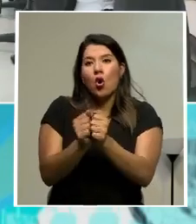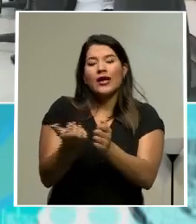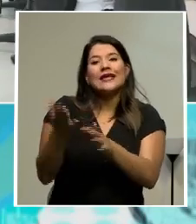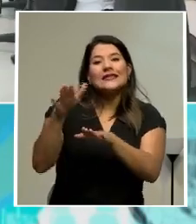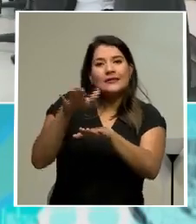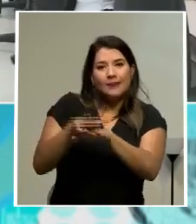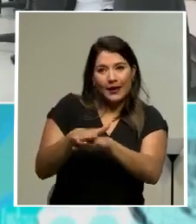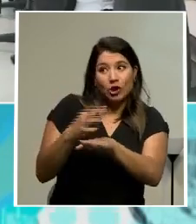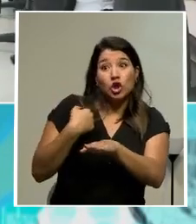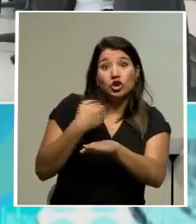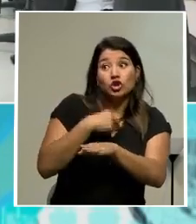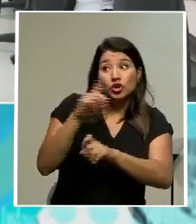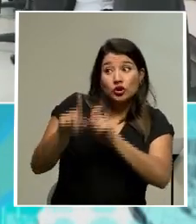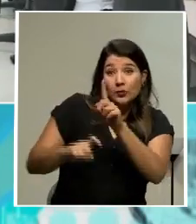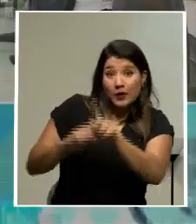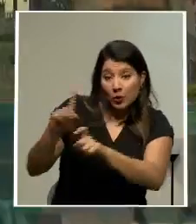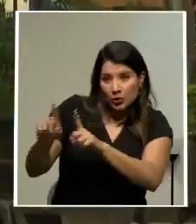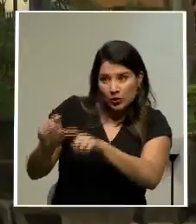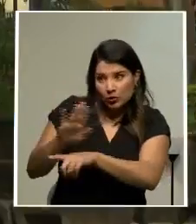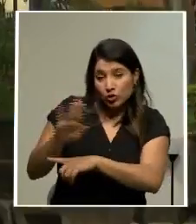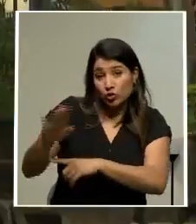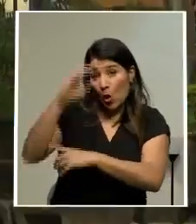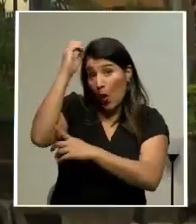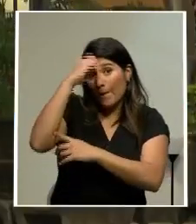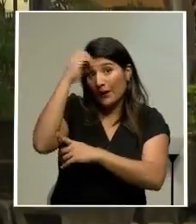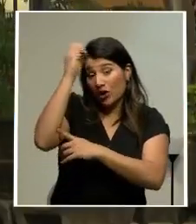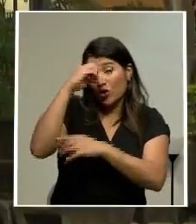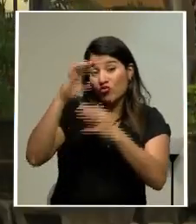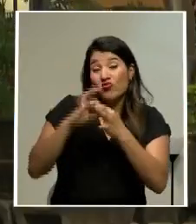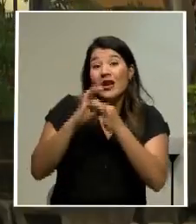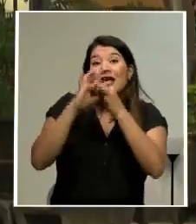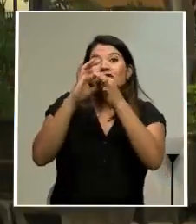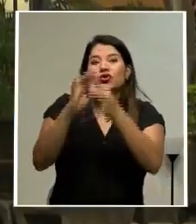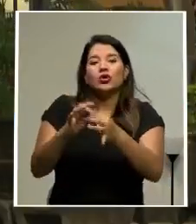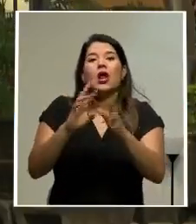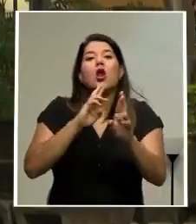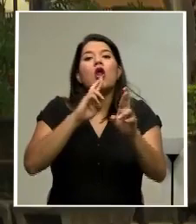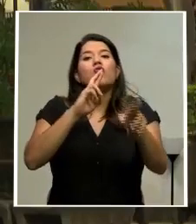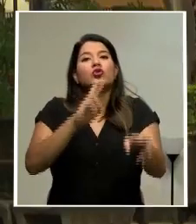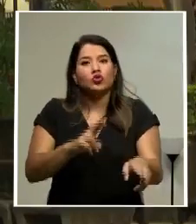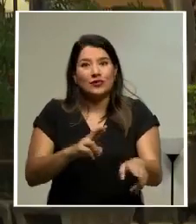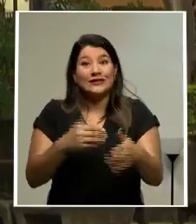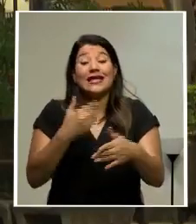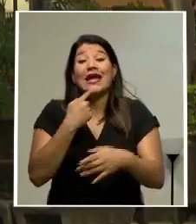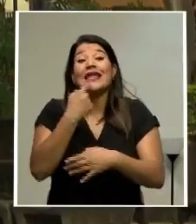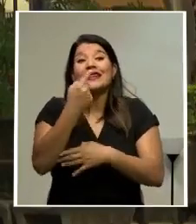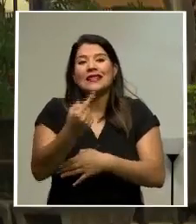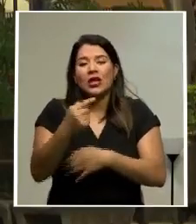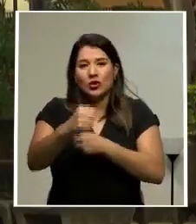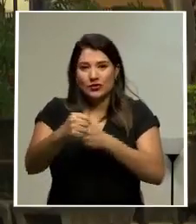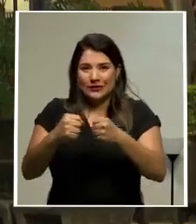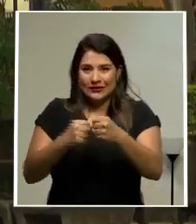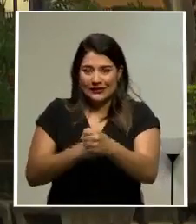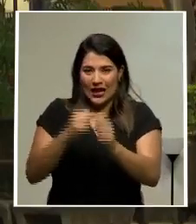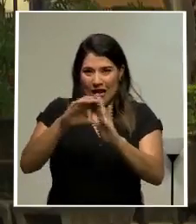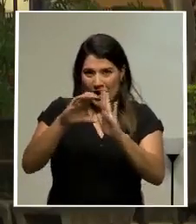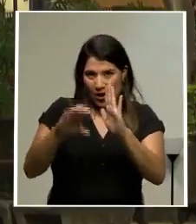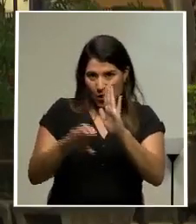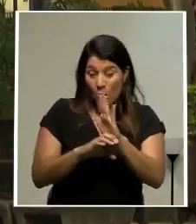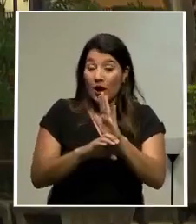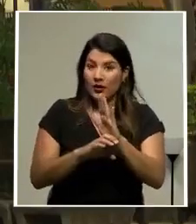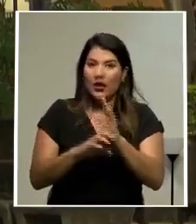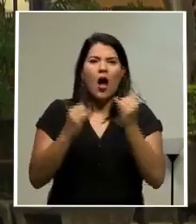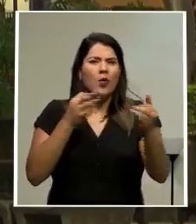consultamos en Costa Rica Noticias sobre algunos de los aspectos que vamos a ver a continuación. Y vamos a entrar de lleno en materia porque es